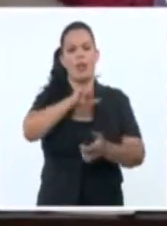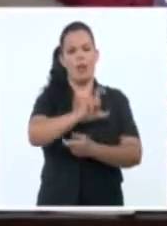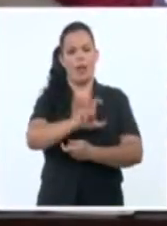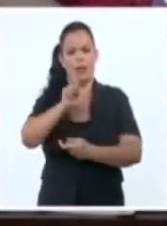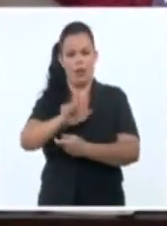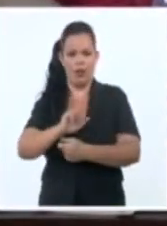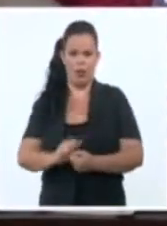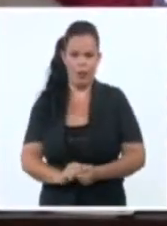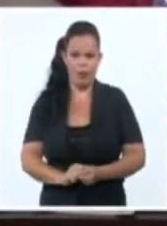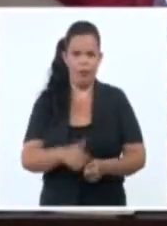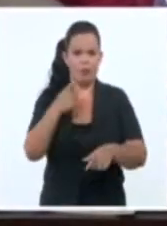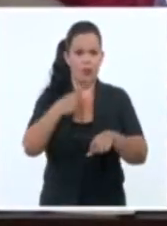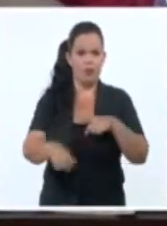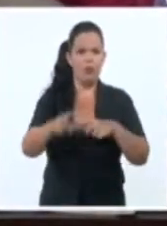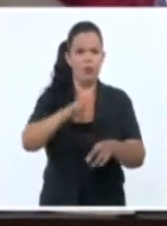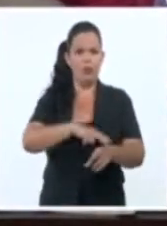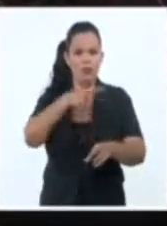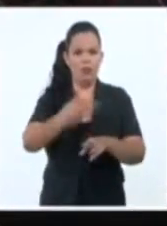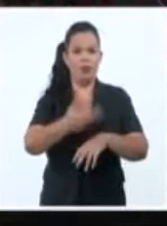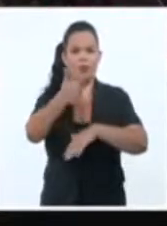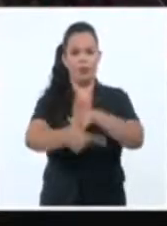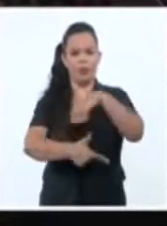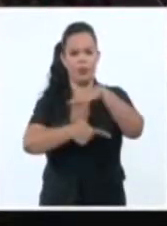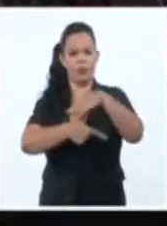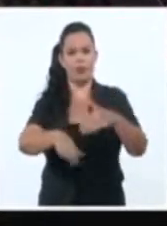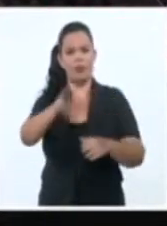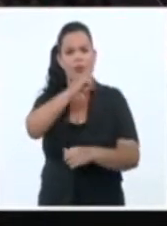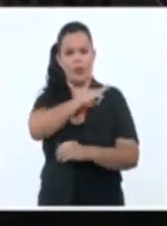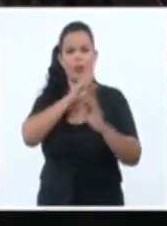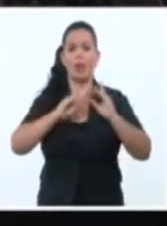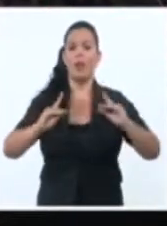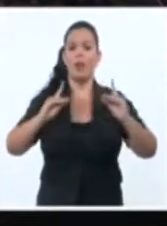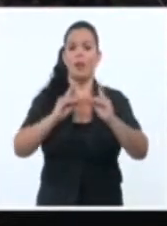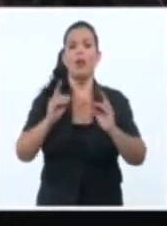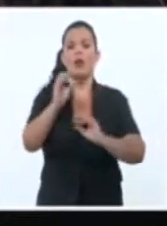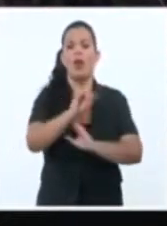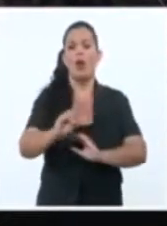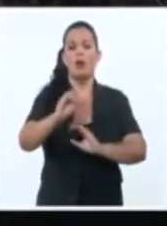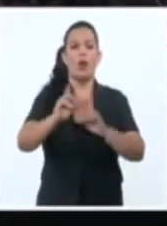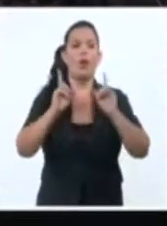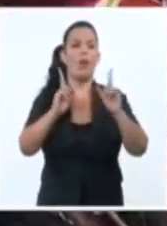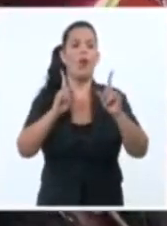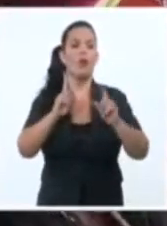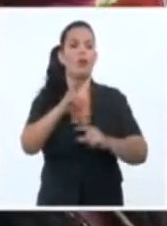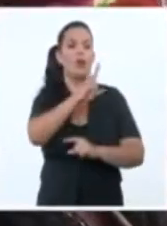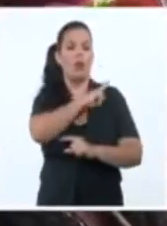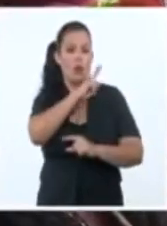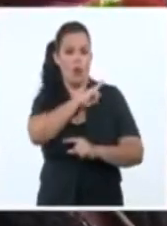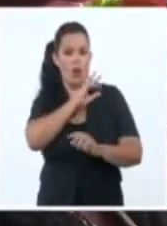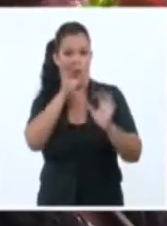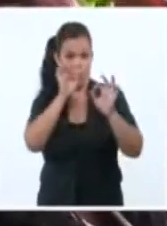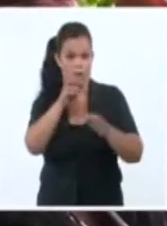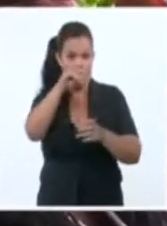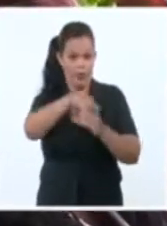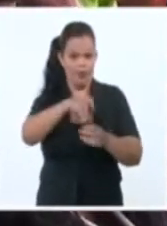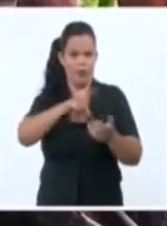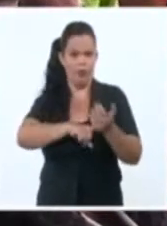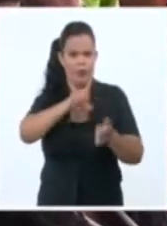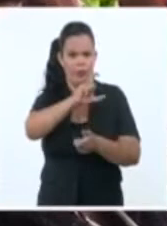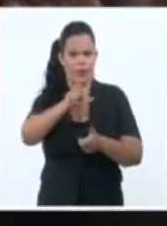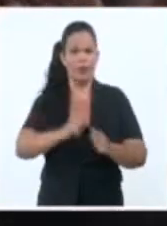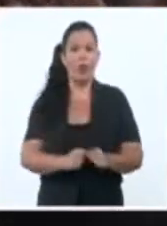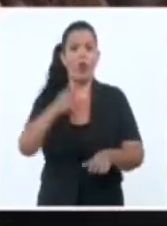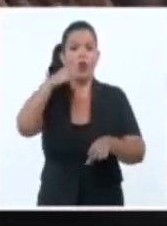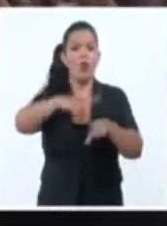Emilia Neiris Acuña Lemes, vicejefa del Departamento de Organización y Política de Cuadros, también del Comité Central, y los